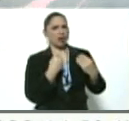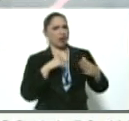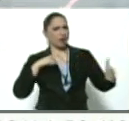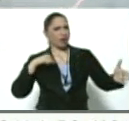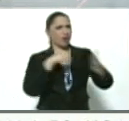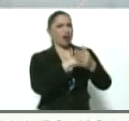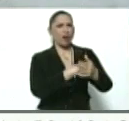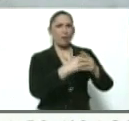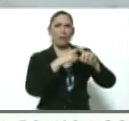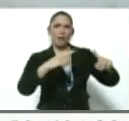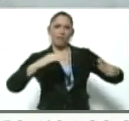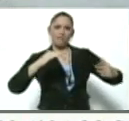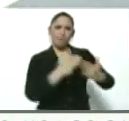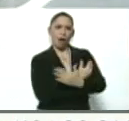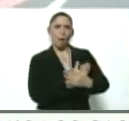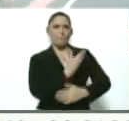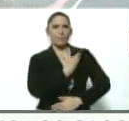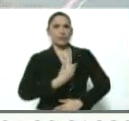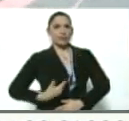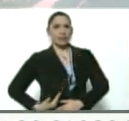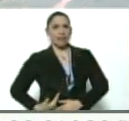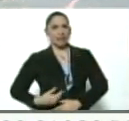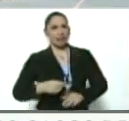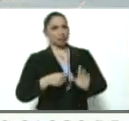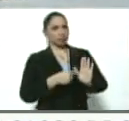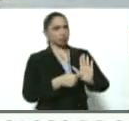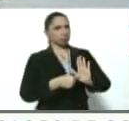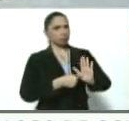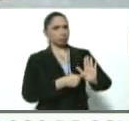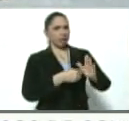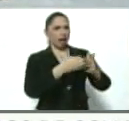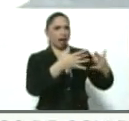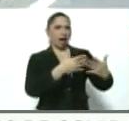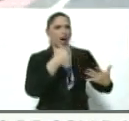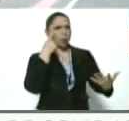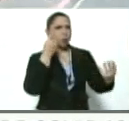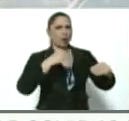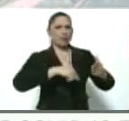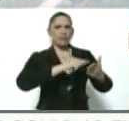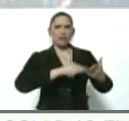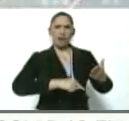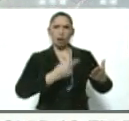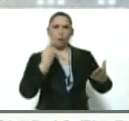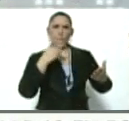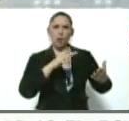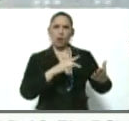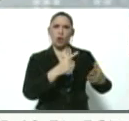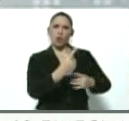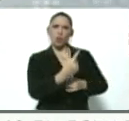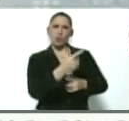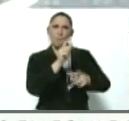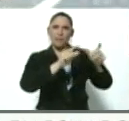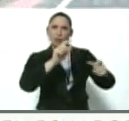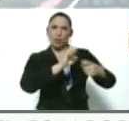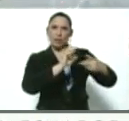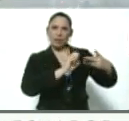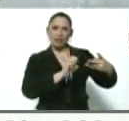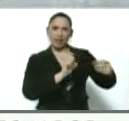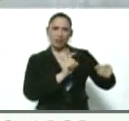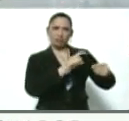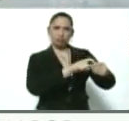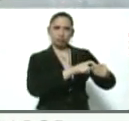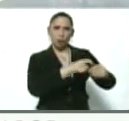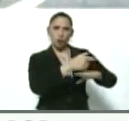a un presidente en ejercicio queda en un papel con un contrato firmado, firmado por unos estrategas que hacen parte del